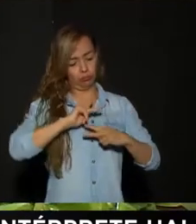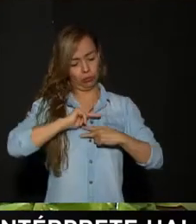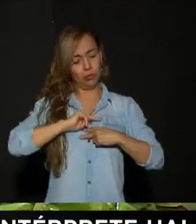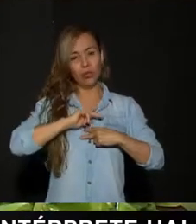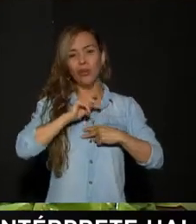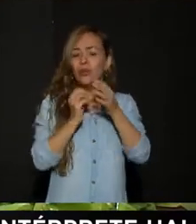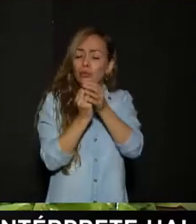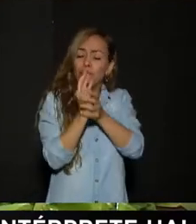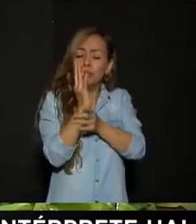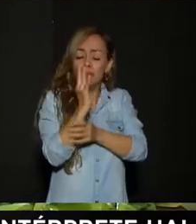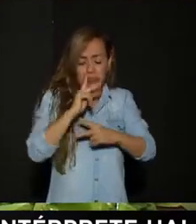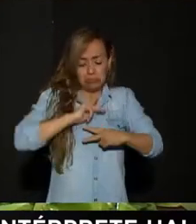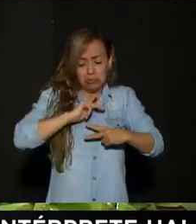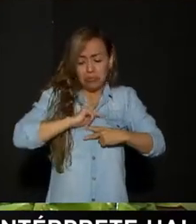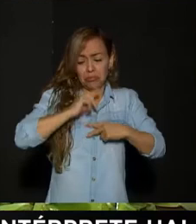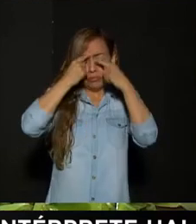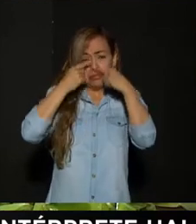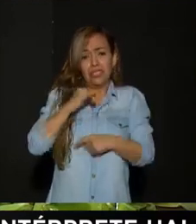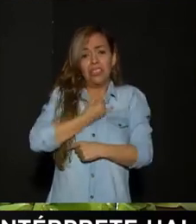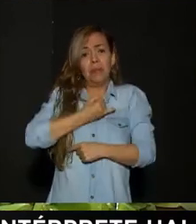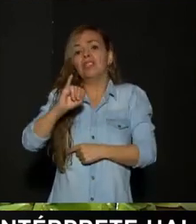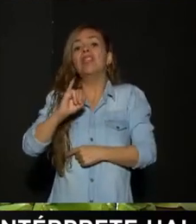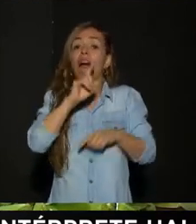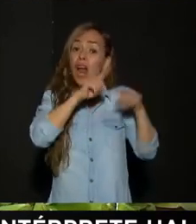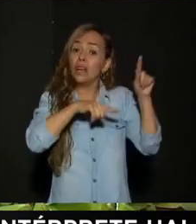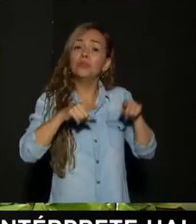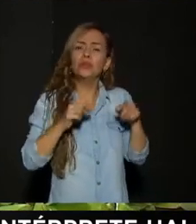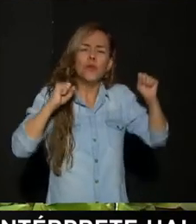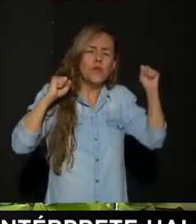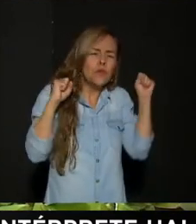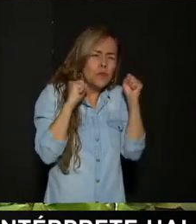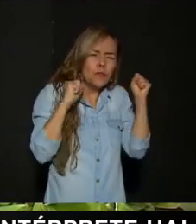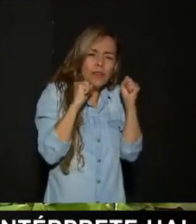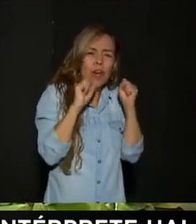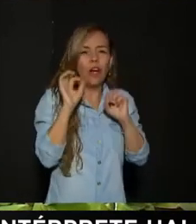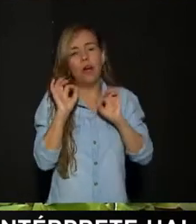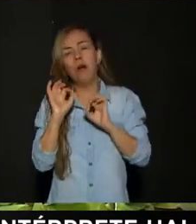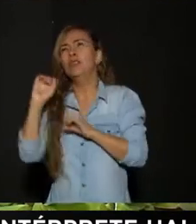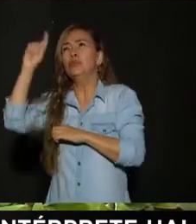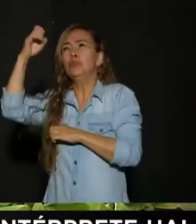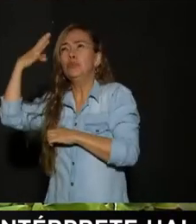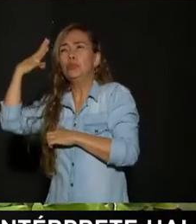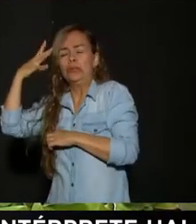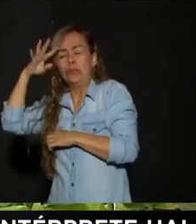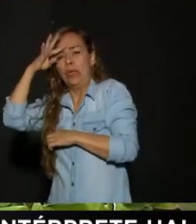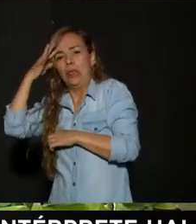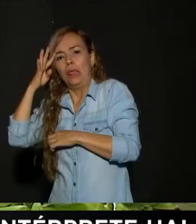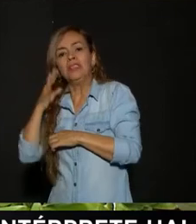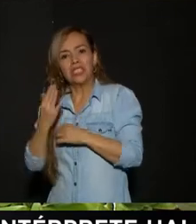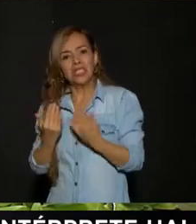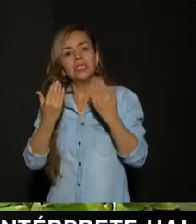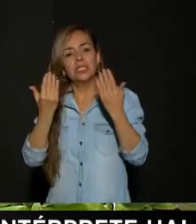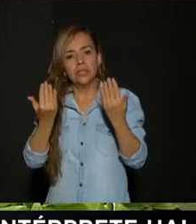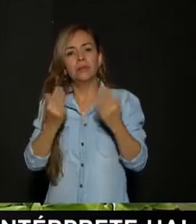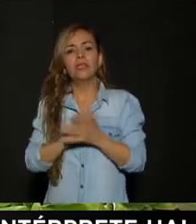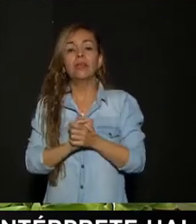potestad Tanto de comportarse Para climas muy fríos O para climas muy cálidos Entonces nosotros Las podemos tener Tanto en